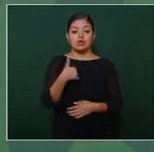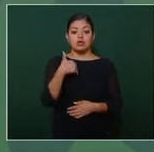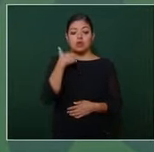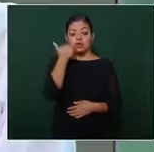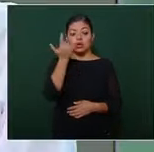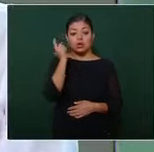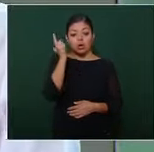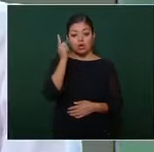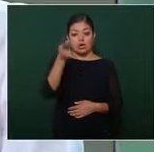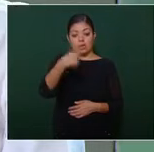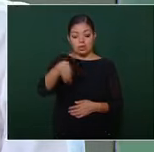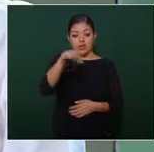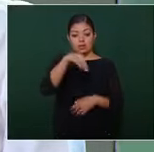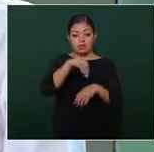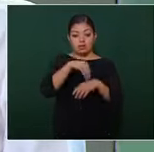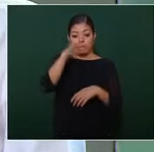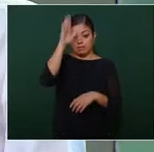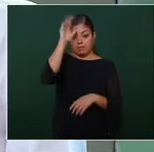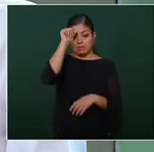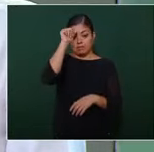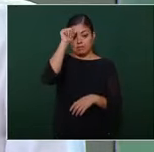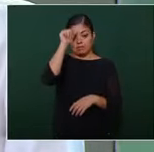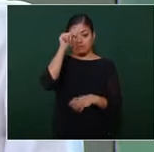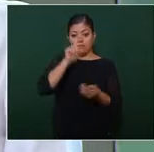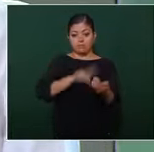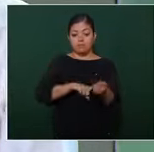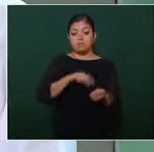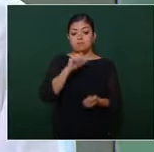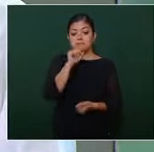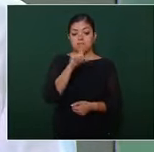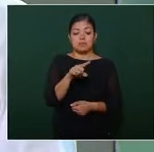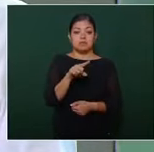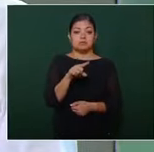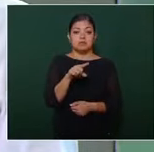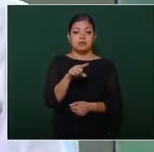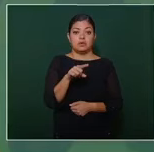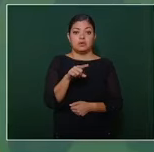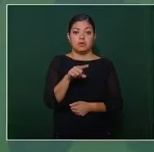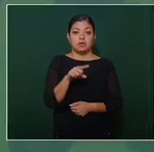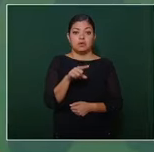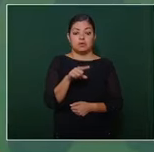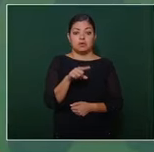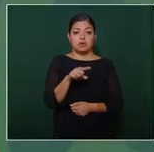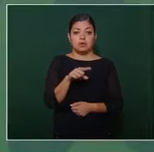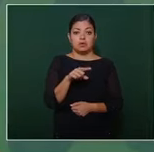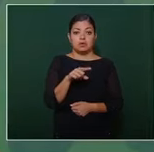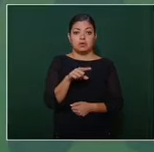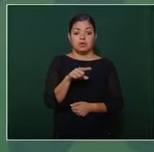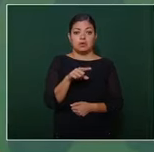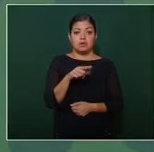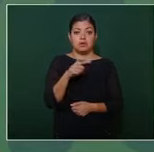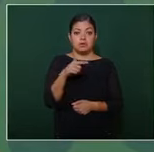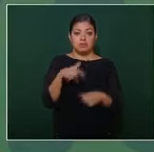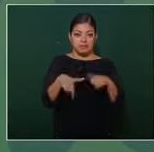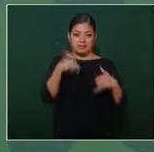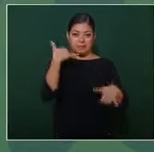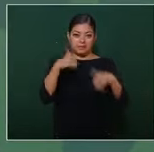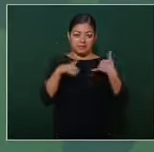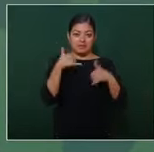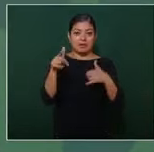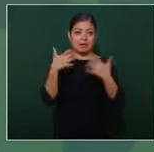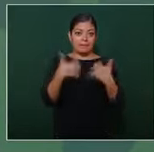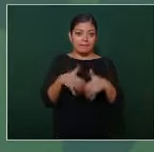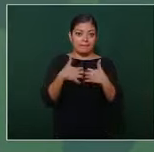que se pongan de acuerdo los telefonistas con la empresa o la